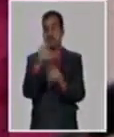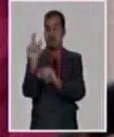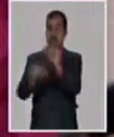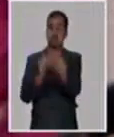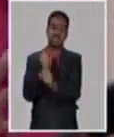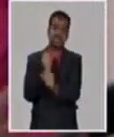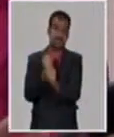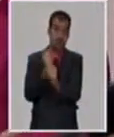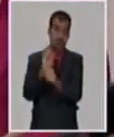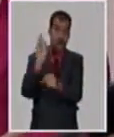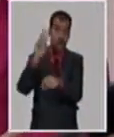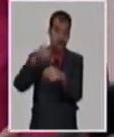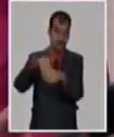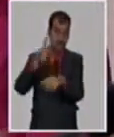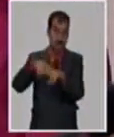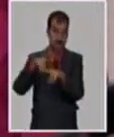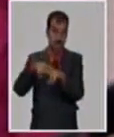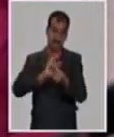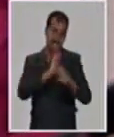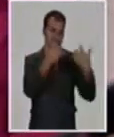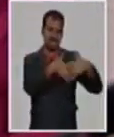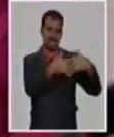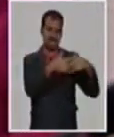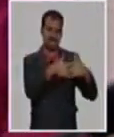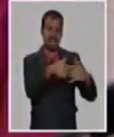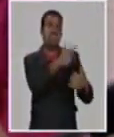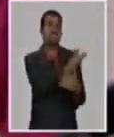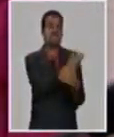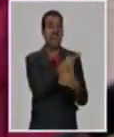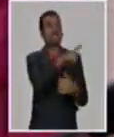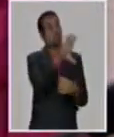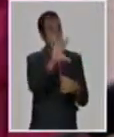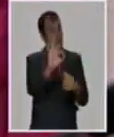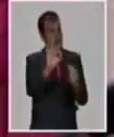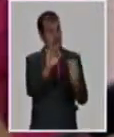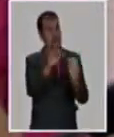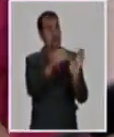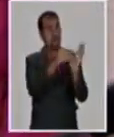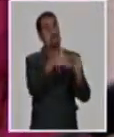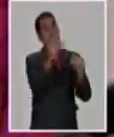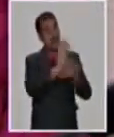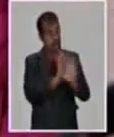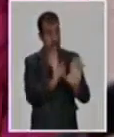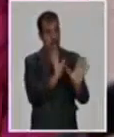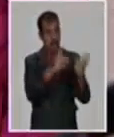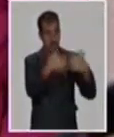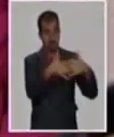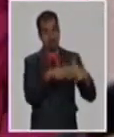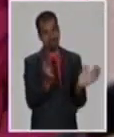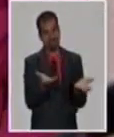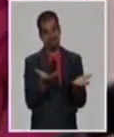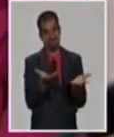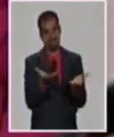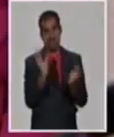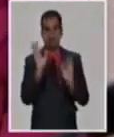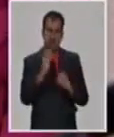en La Habana en el estudio de intervención, es porque eso está garantizado. Y luego en Oriente con Agdala y aquí con Soberana, y luego al resto de los trabajadores,